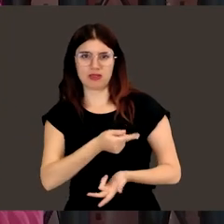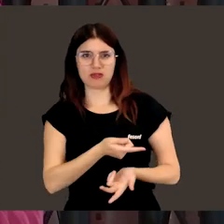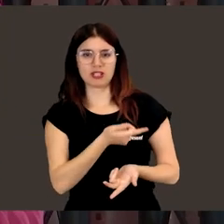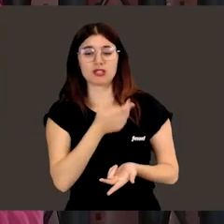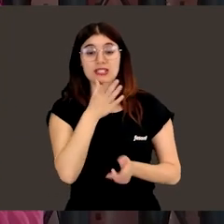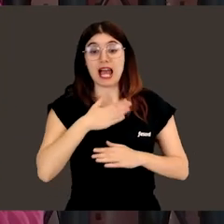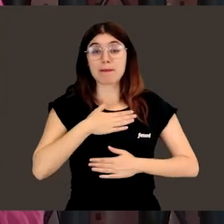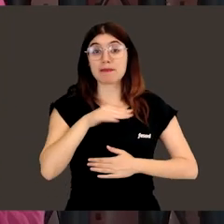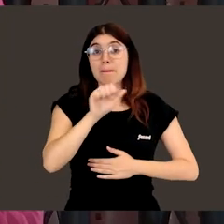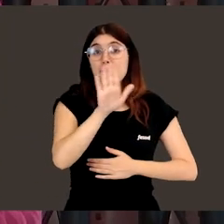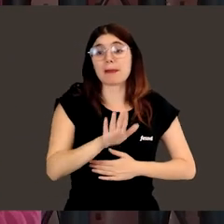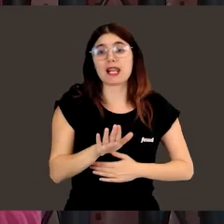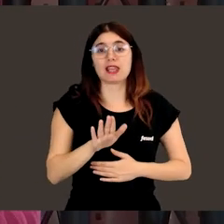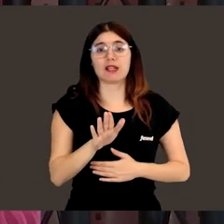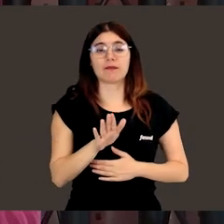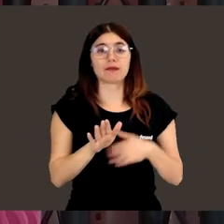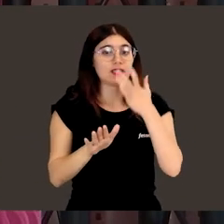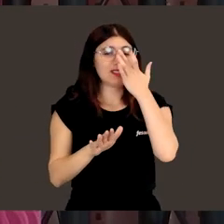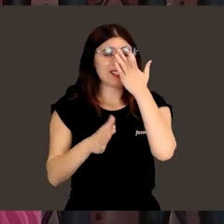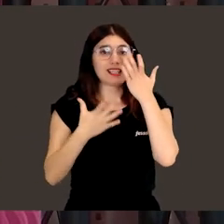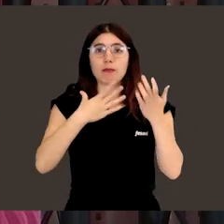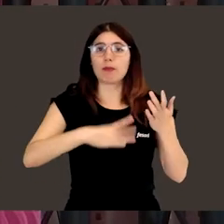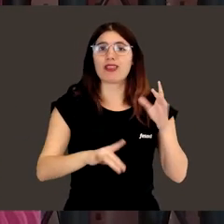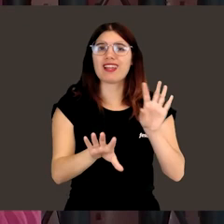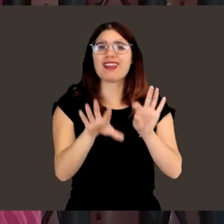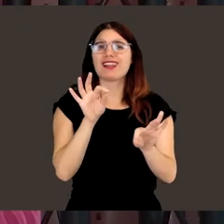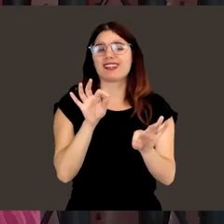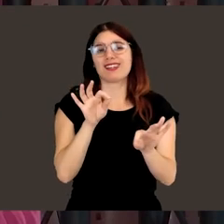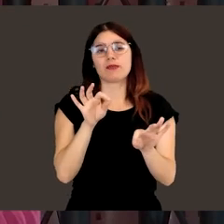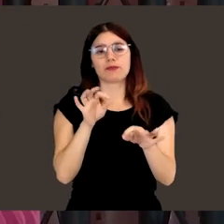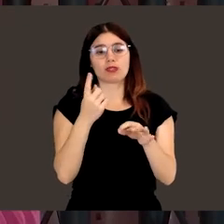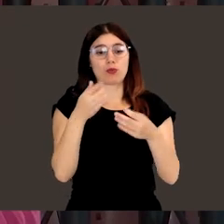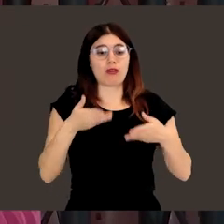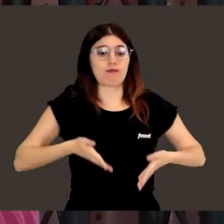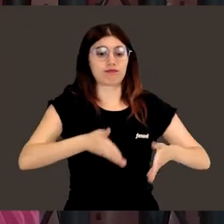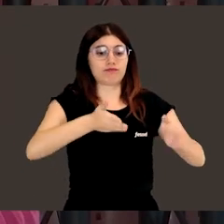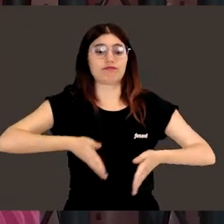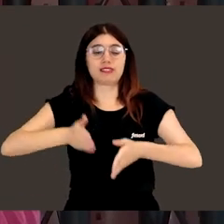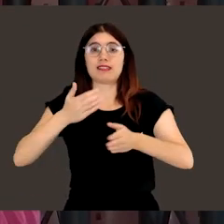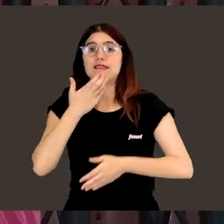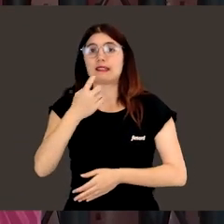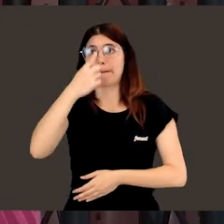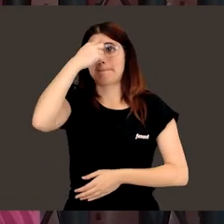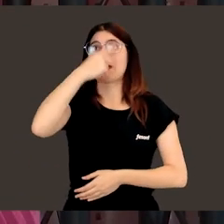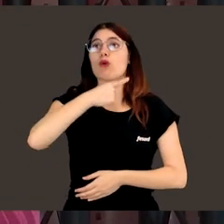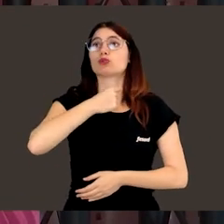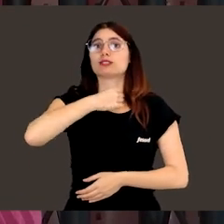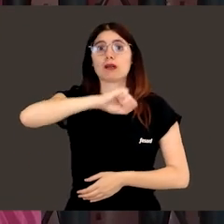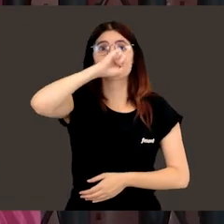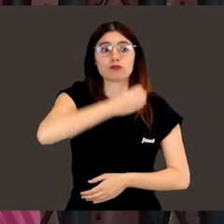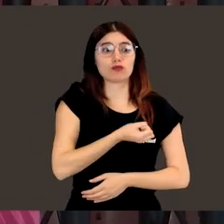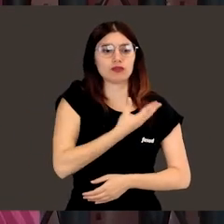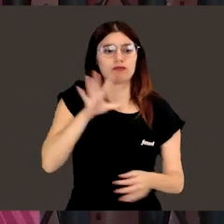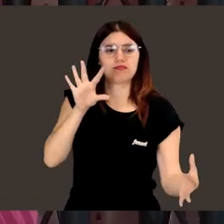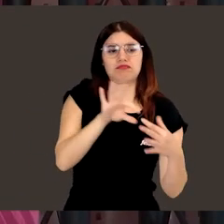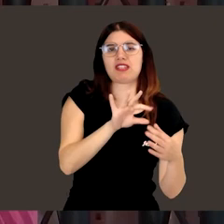Y bueno, a mí me parece que se puede elegir perfectamente una carrera teniendo en cuenta lo que te